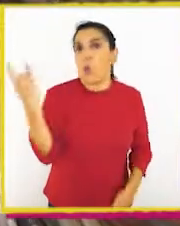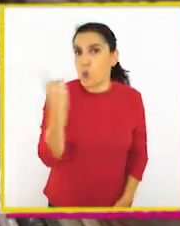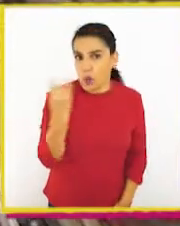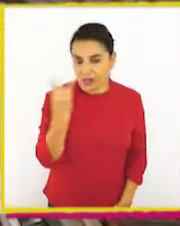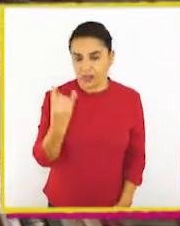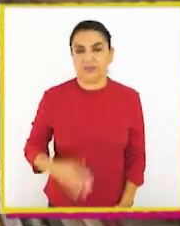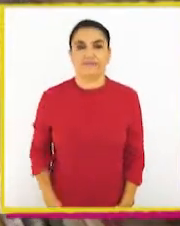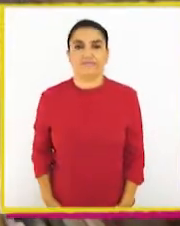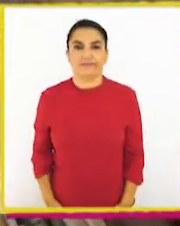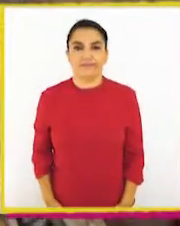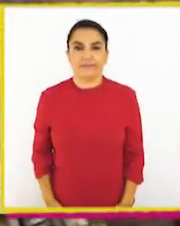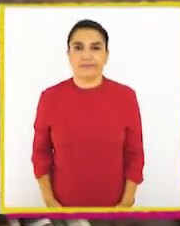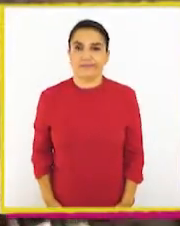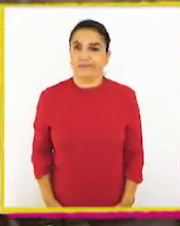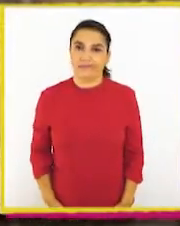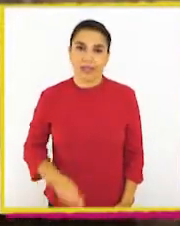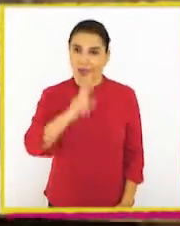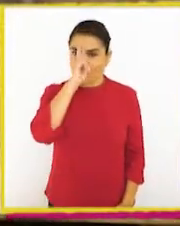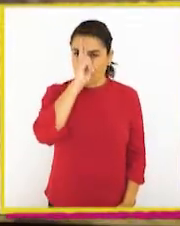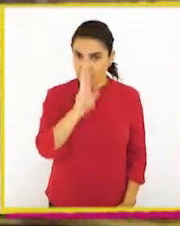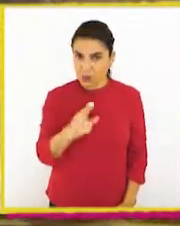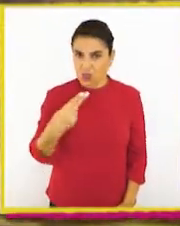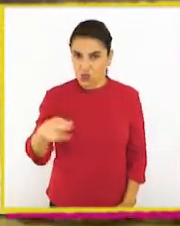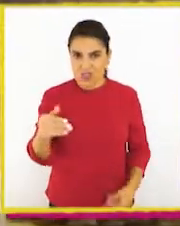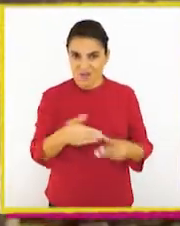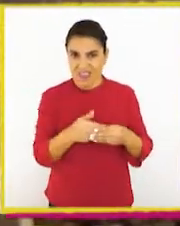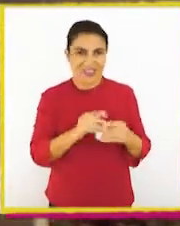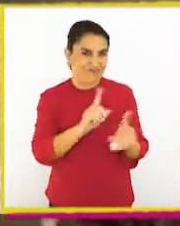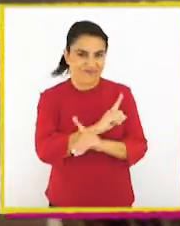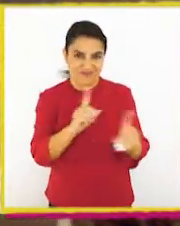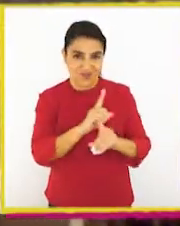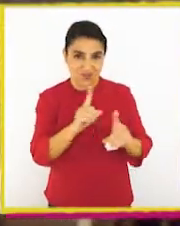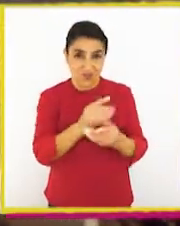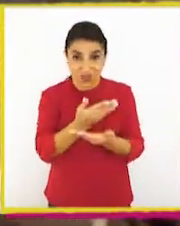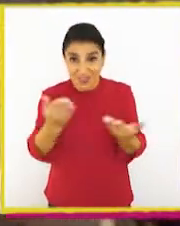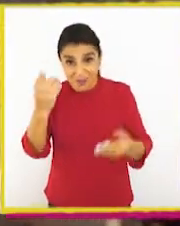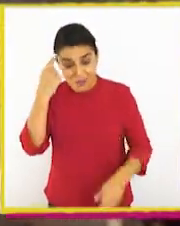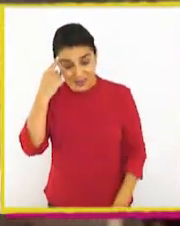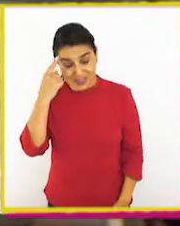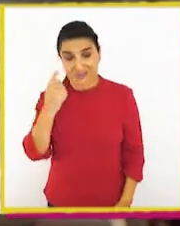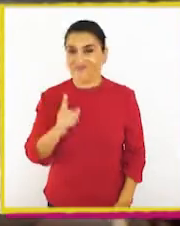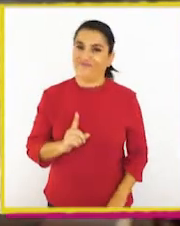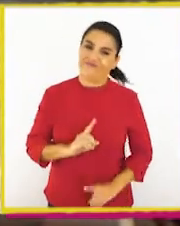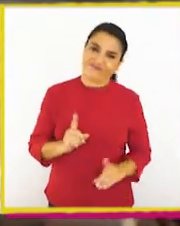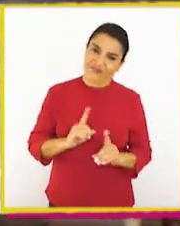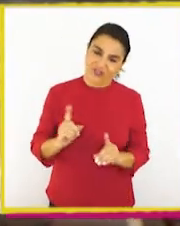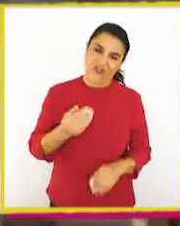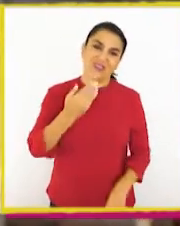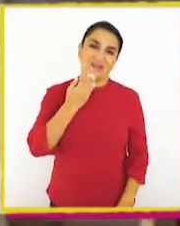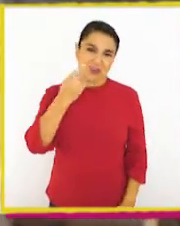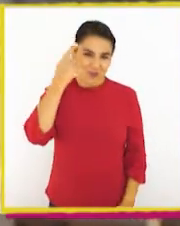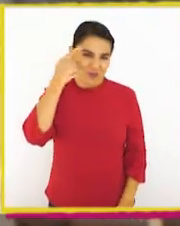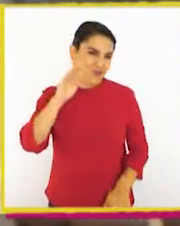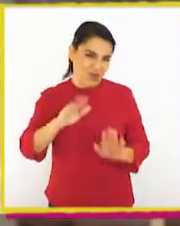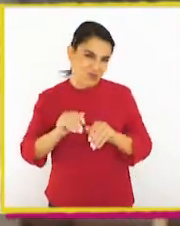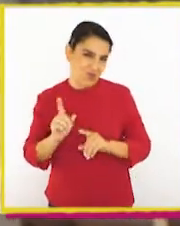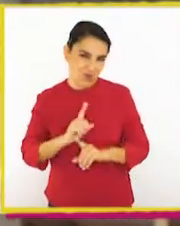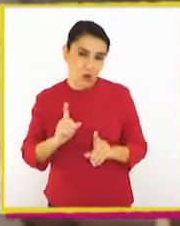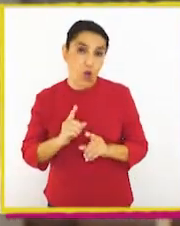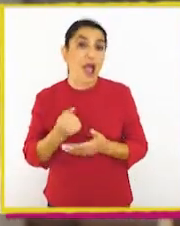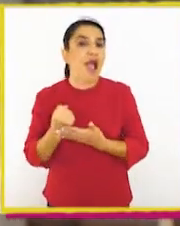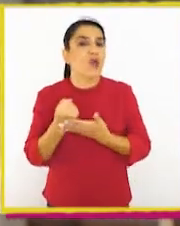urgente. No fue para nada respetuoso con el dueño de la billetera, ¿no creen? ¡No! Yo también creo que no.